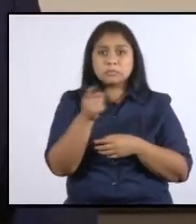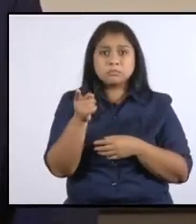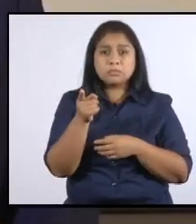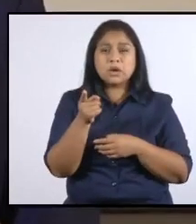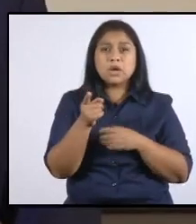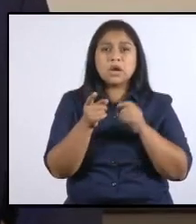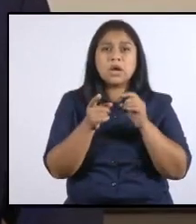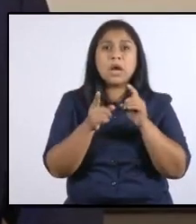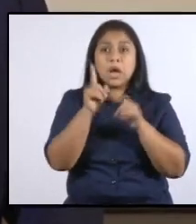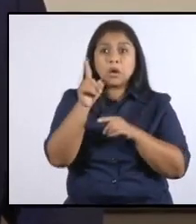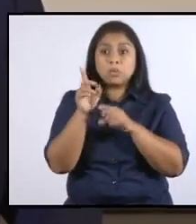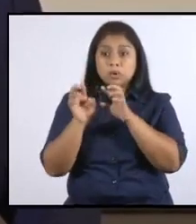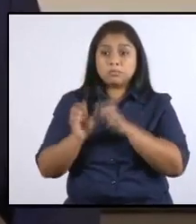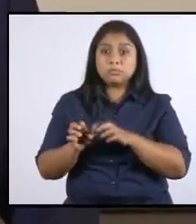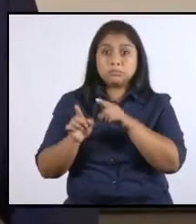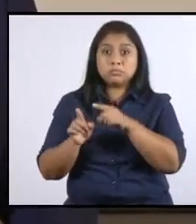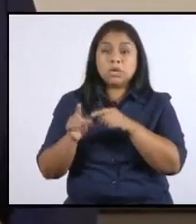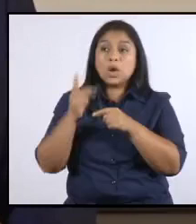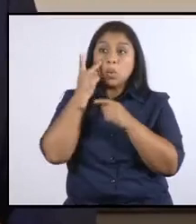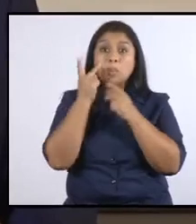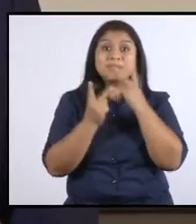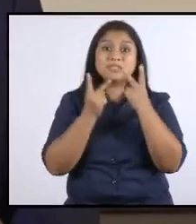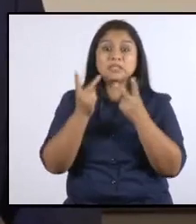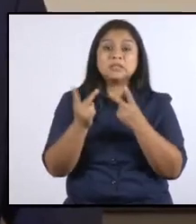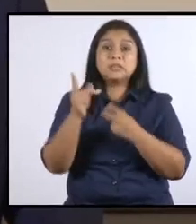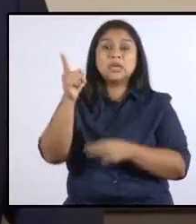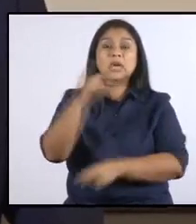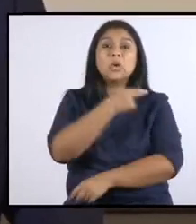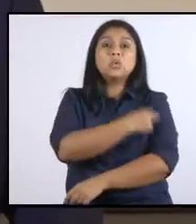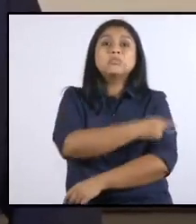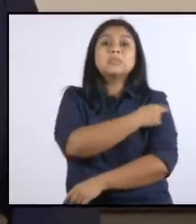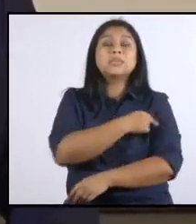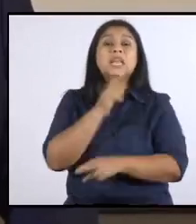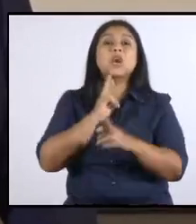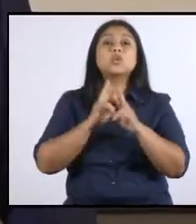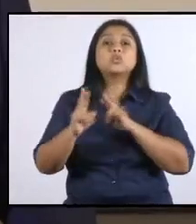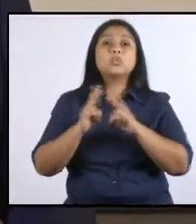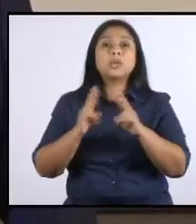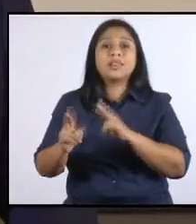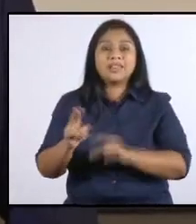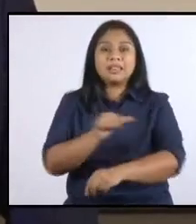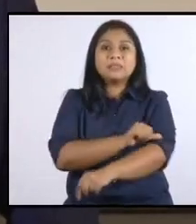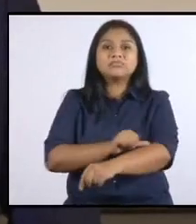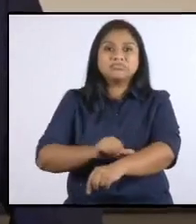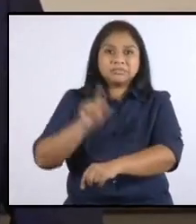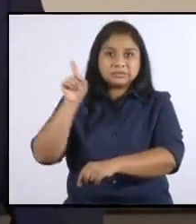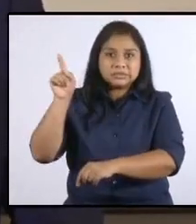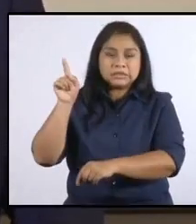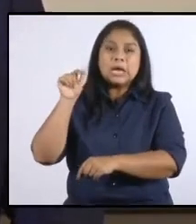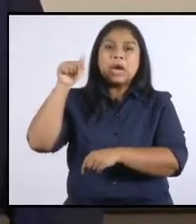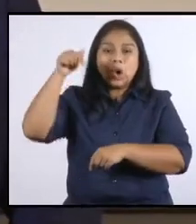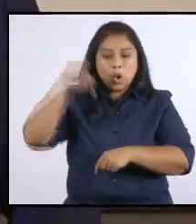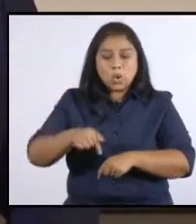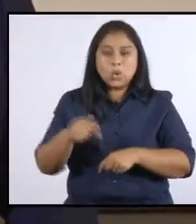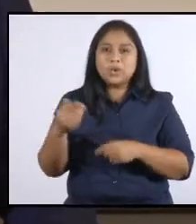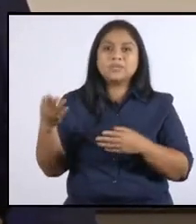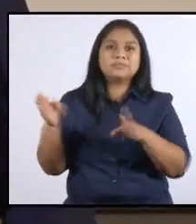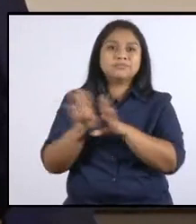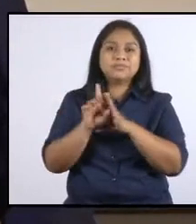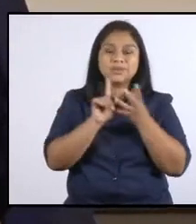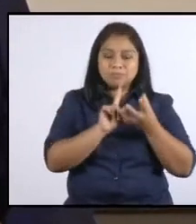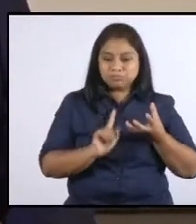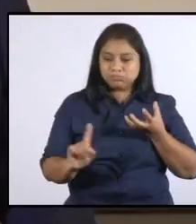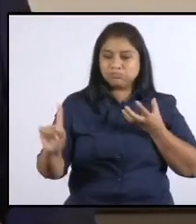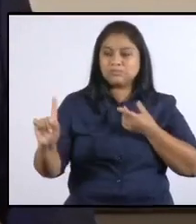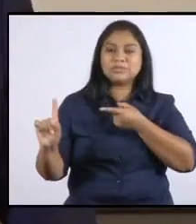visitante a una sala de cirugía del Hospital Roosevelt dio positivo a coronavirus, se ordenó hoy el aislamiento de los